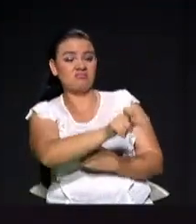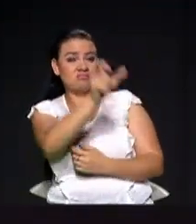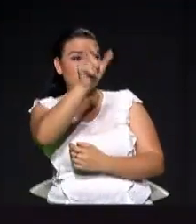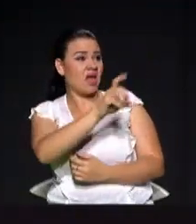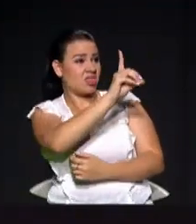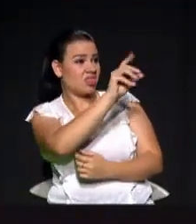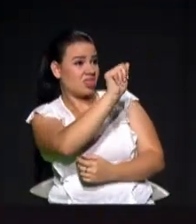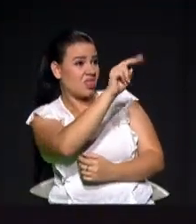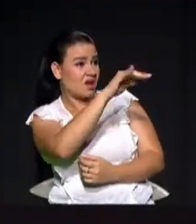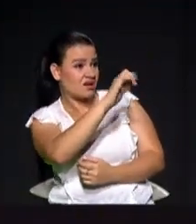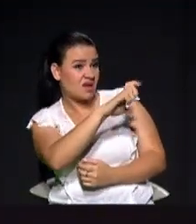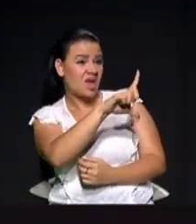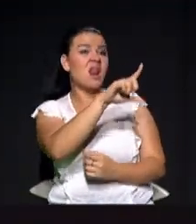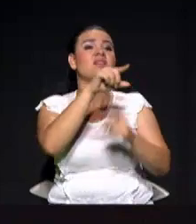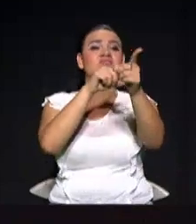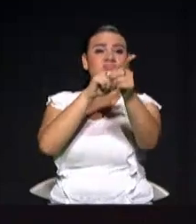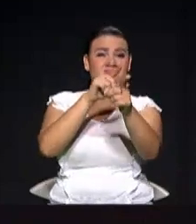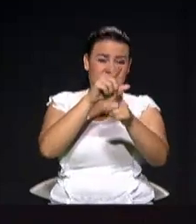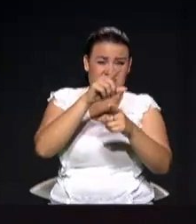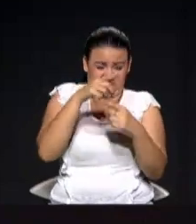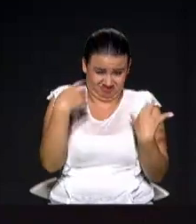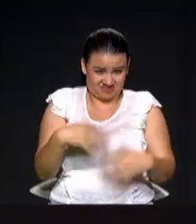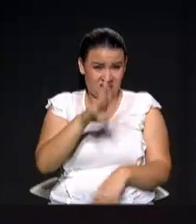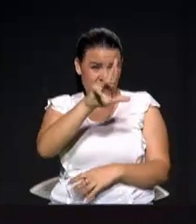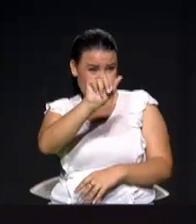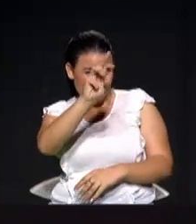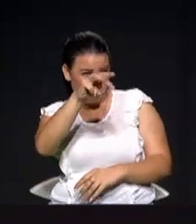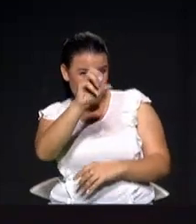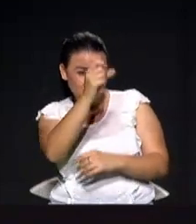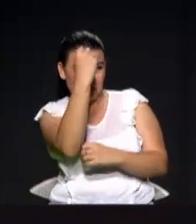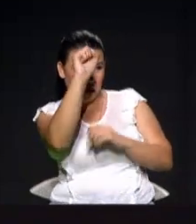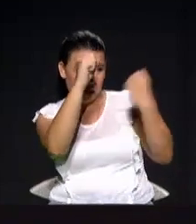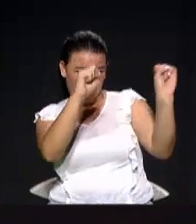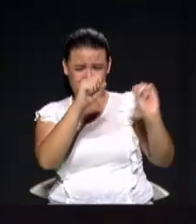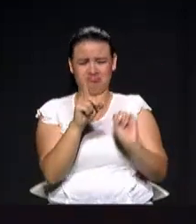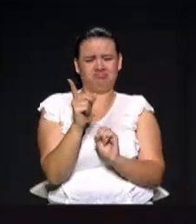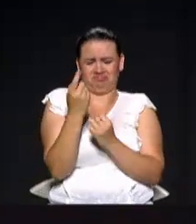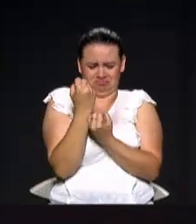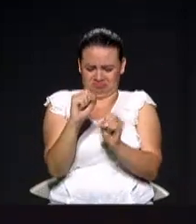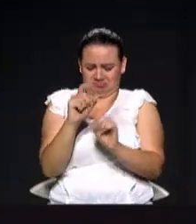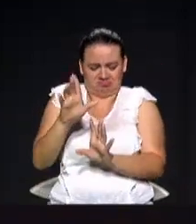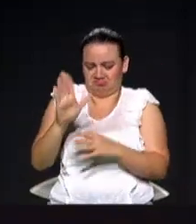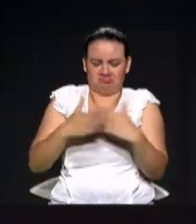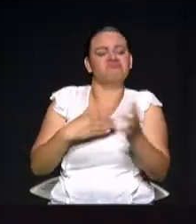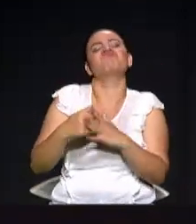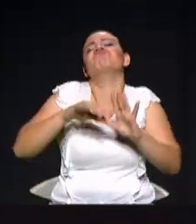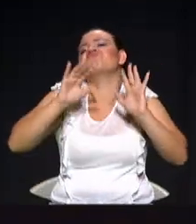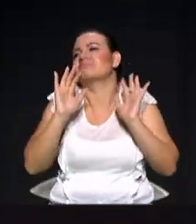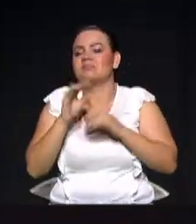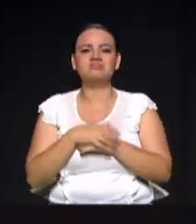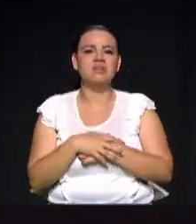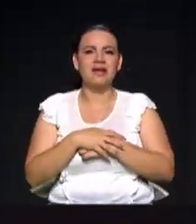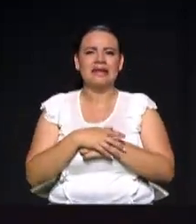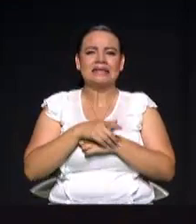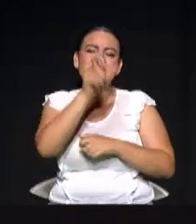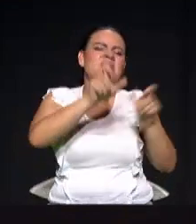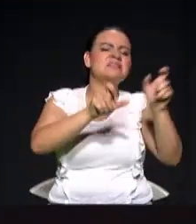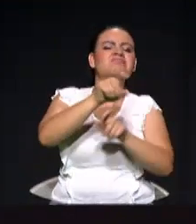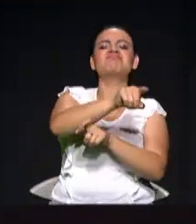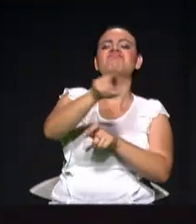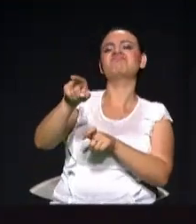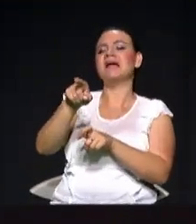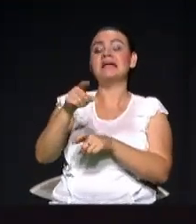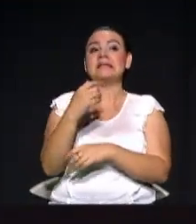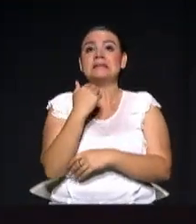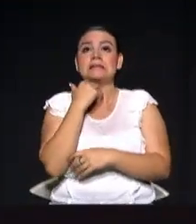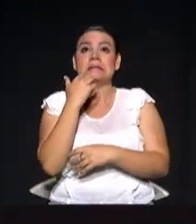pero están lejos de haber ganado el aprecio del grueso de la ciudadanía. De hecho, la mayoría de la gente ni siquiera sabe por quién va a votar o va a votar en